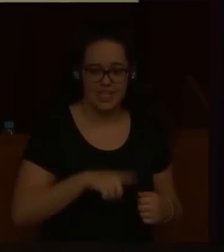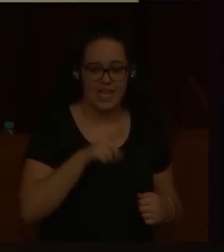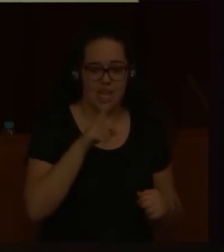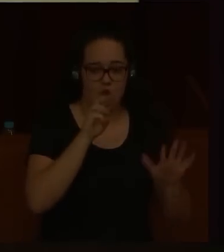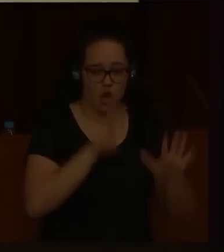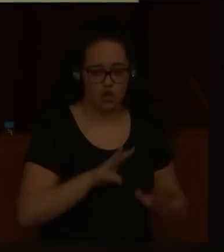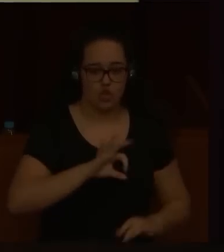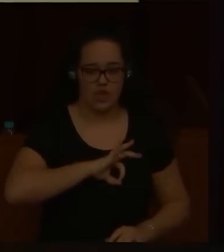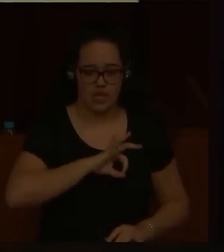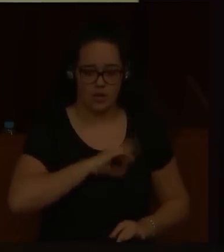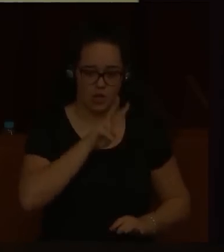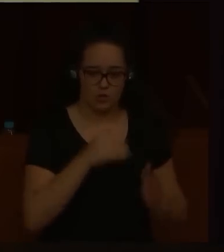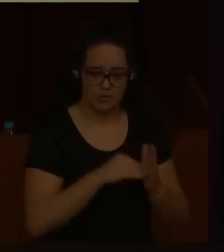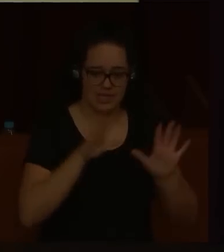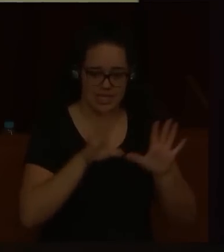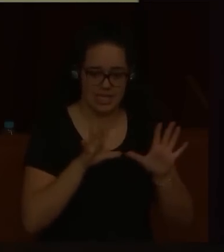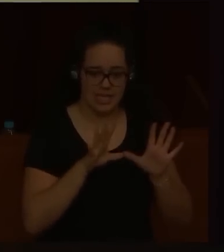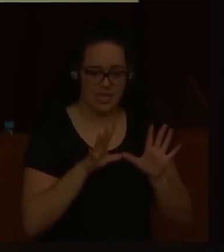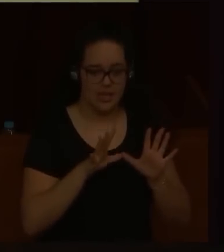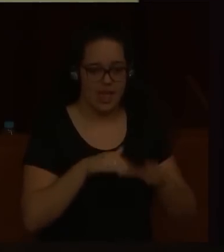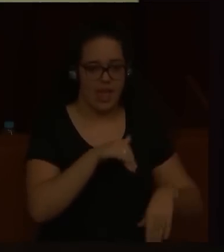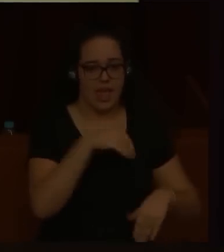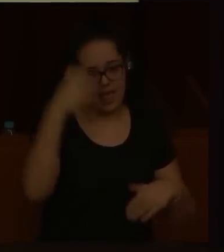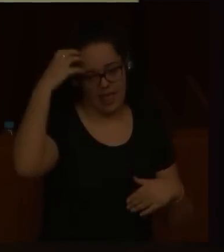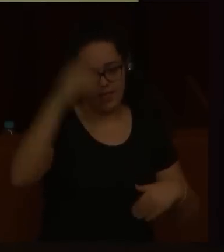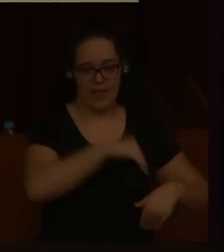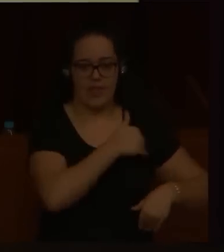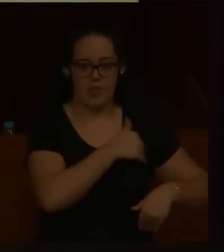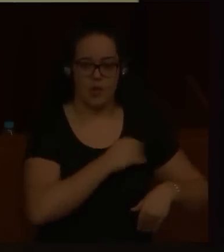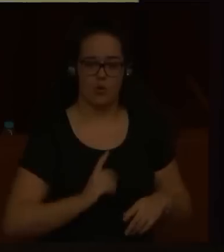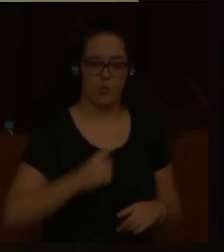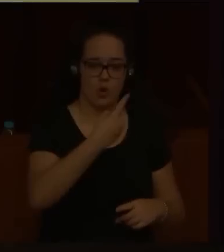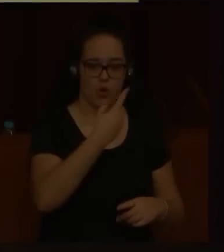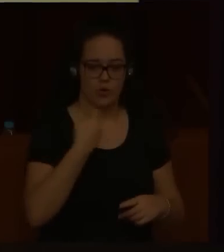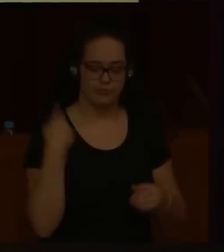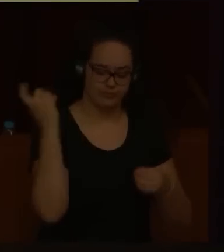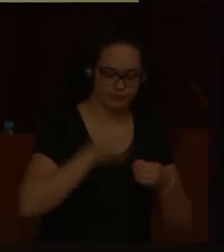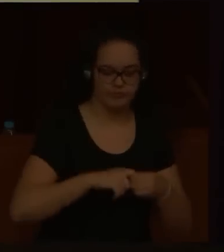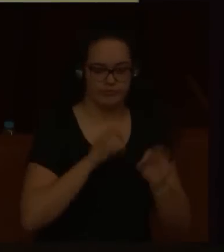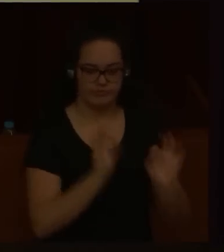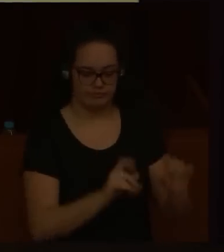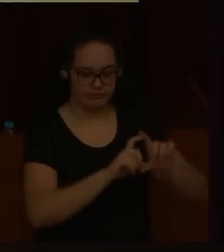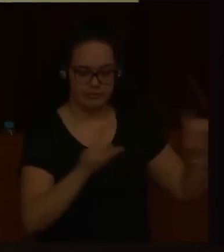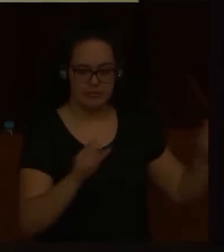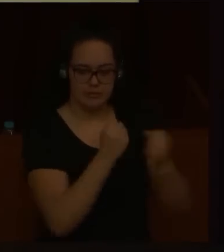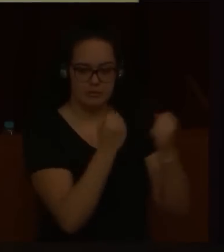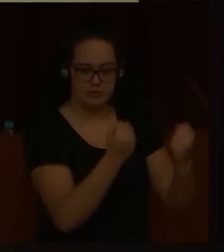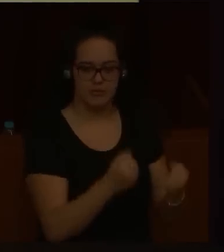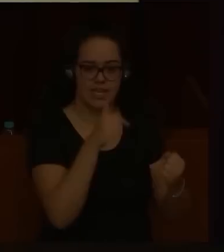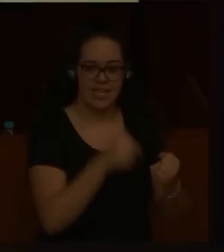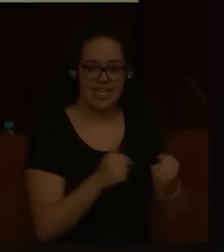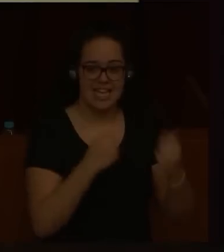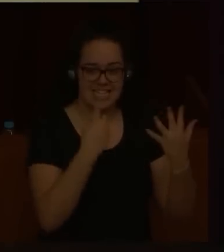fue, por unanimidad, elegido académico de número de la Real Academia de la Historia, ingresando en esa corporación el 6 de junio,